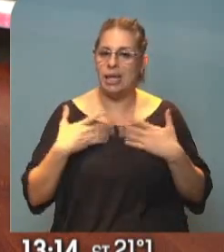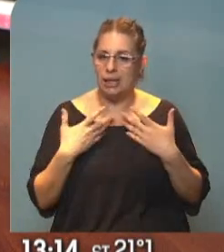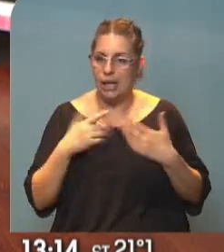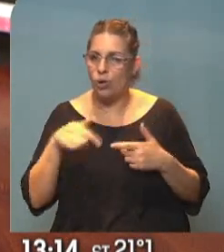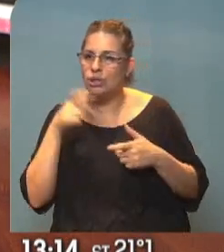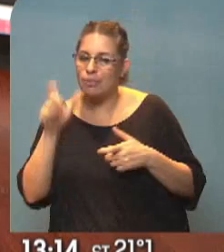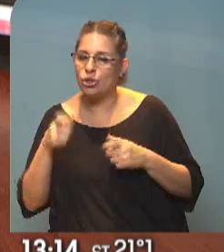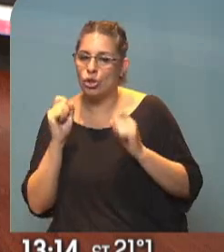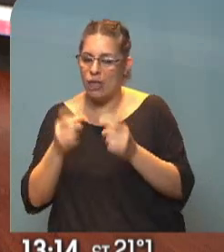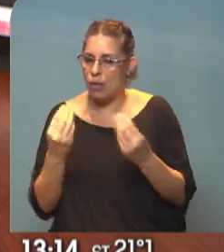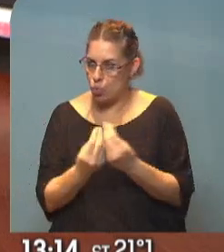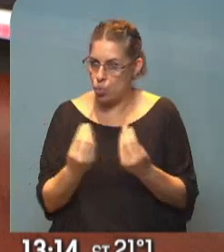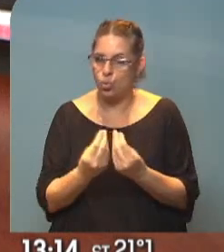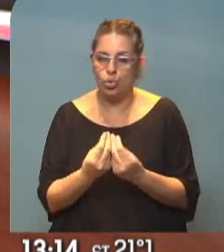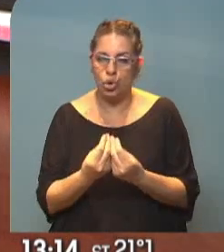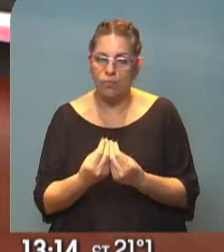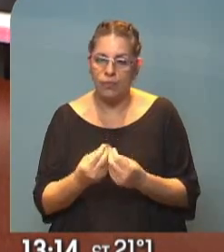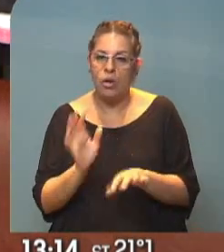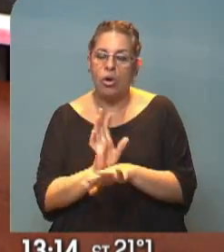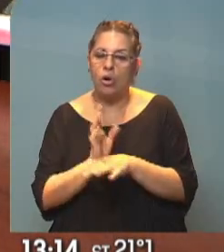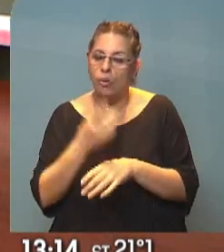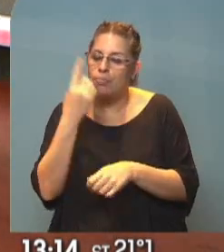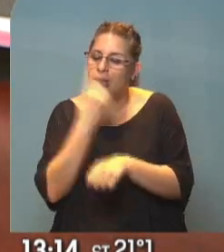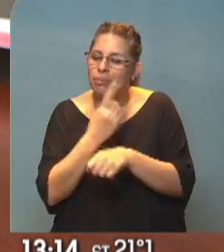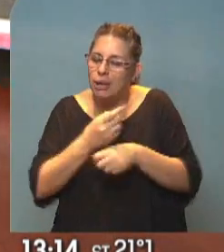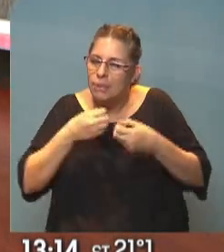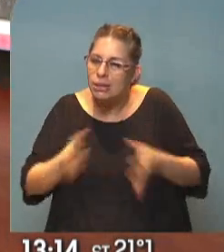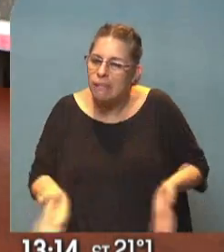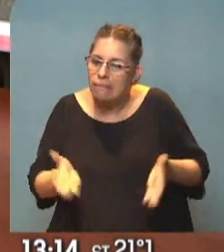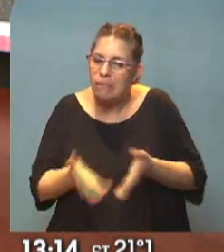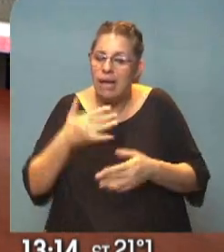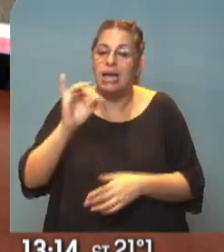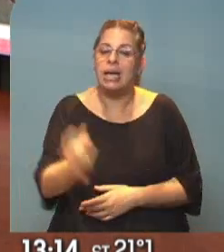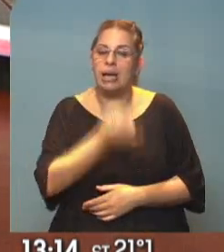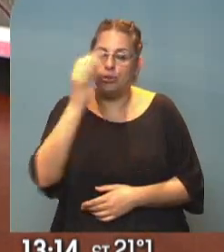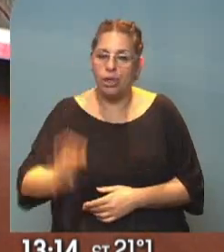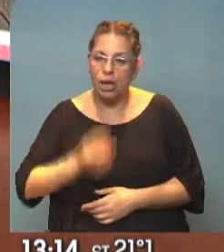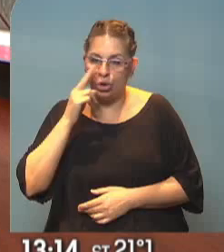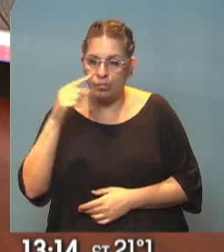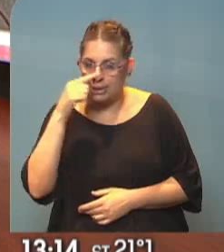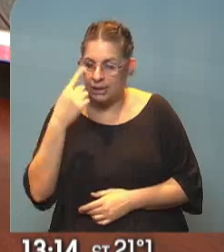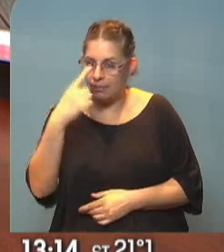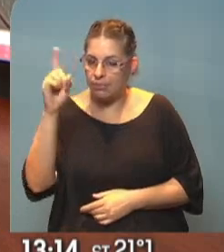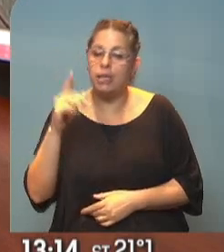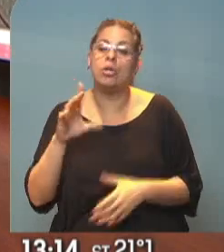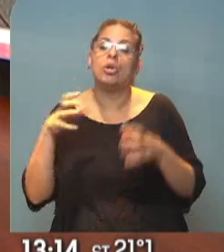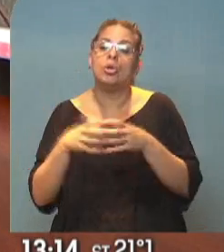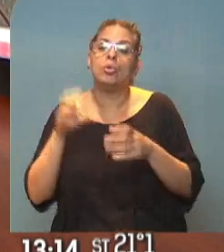le dio muchísimo, ¿no? Quizá el iniciador de ese campeón de 2007, el primero de Lanús en su historia. ¿Cómo estás?